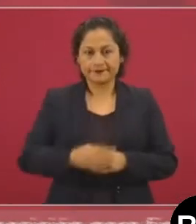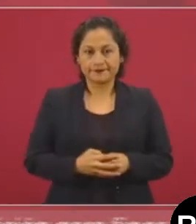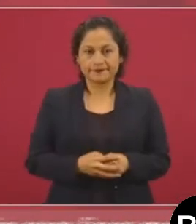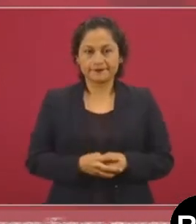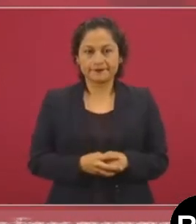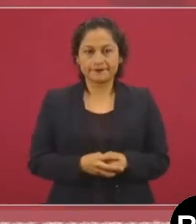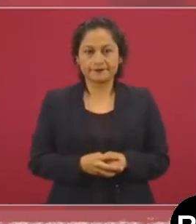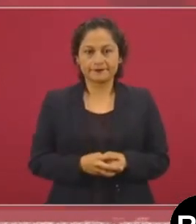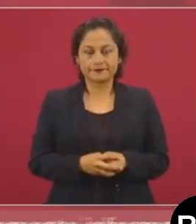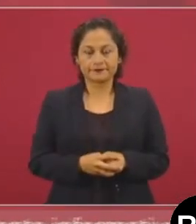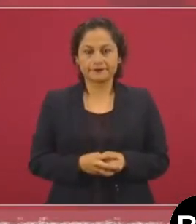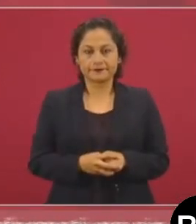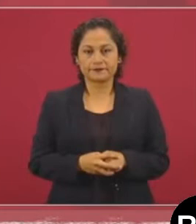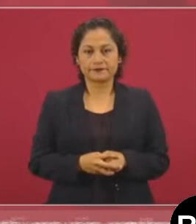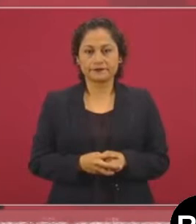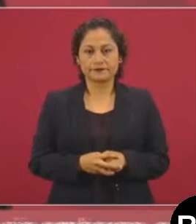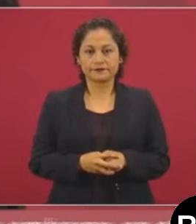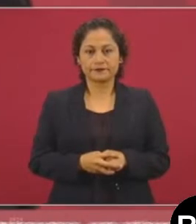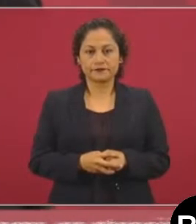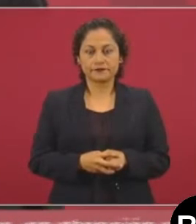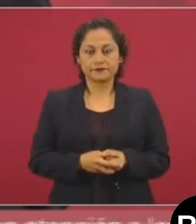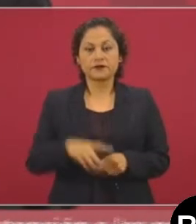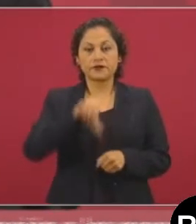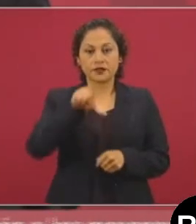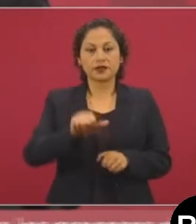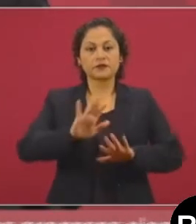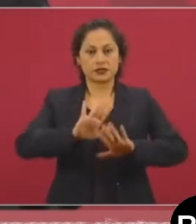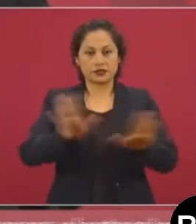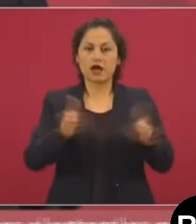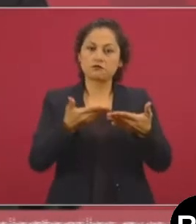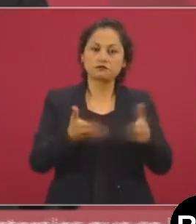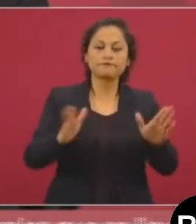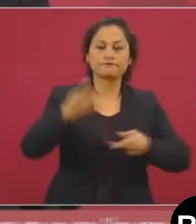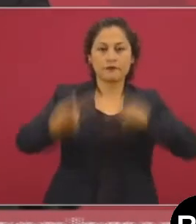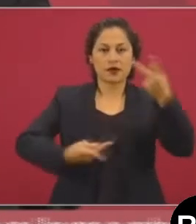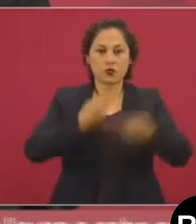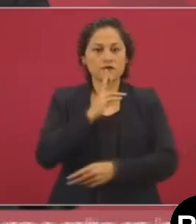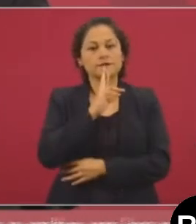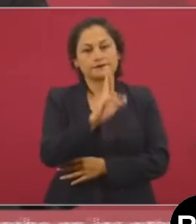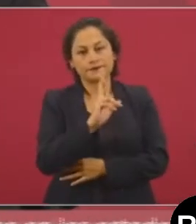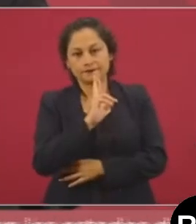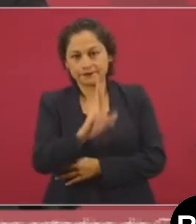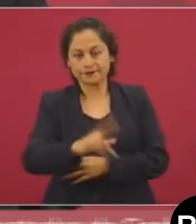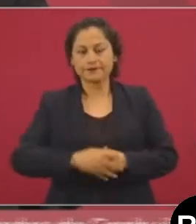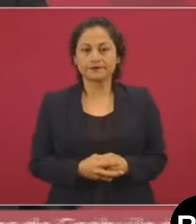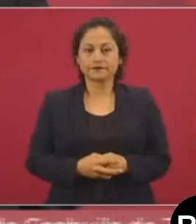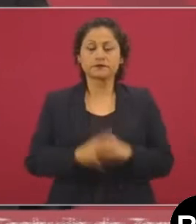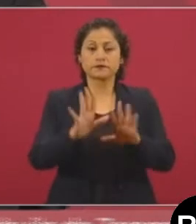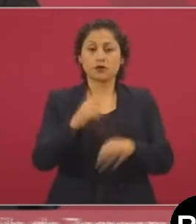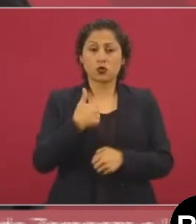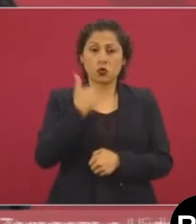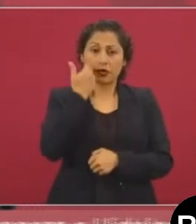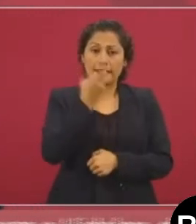y luego abrimos para preguntas y respuestas. El comentario